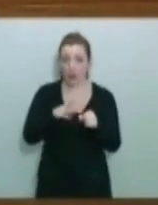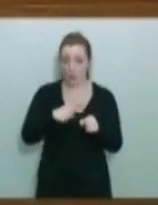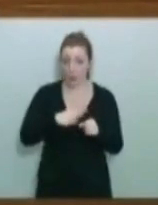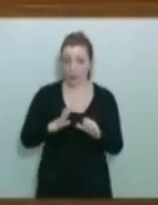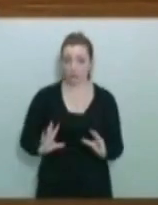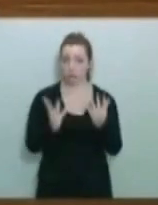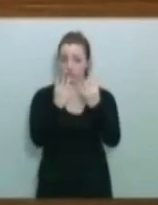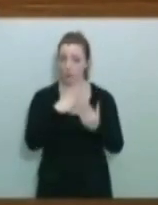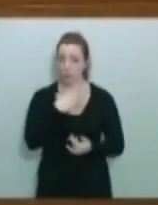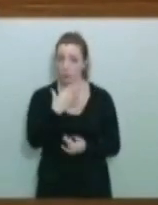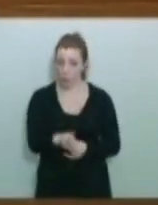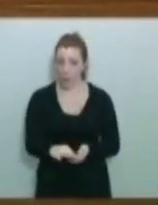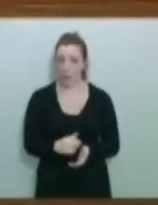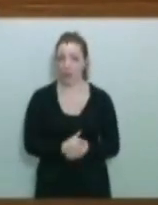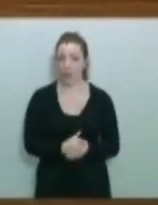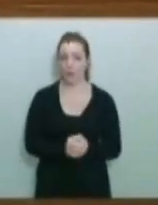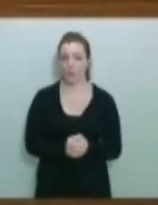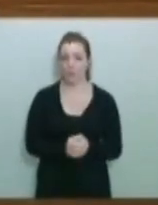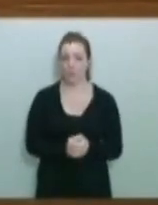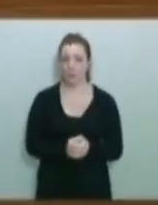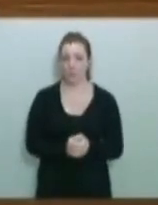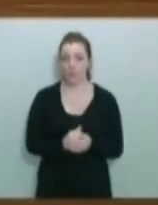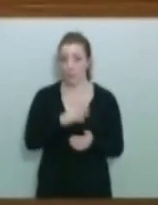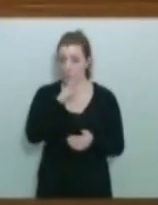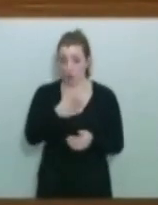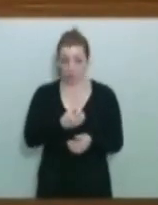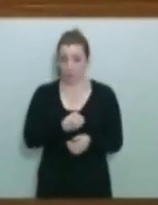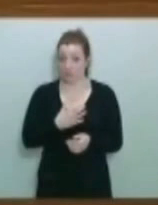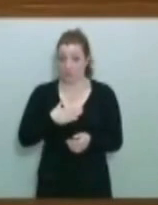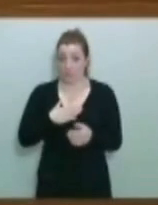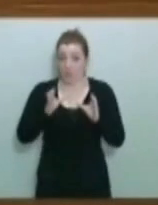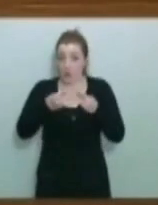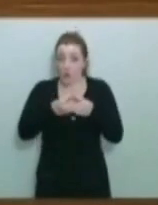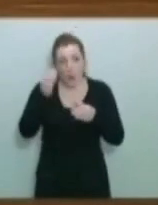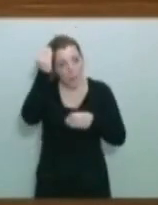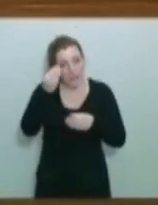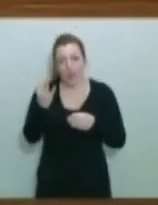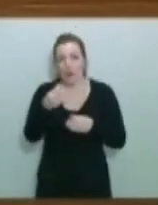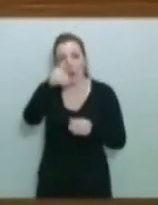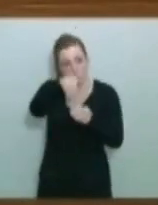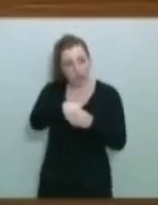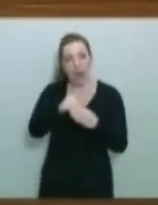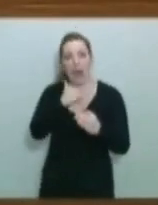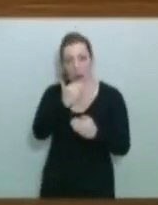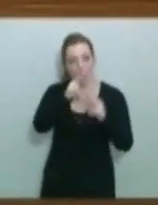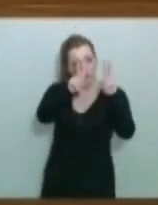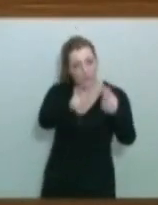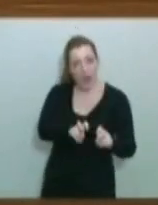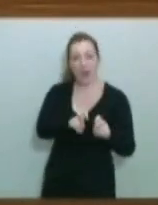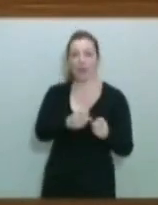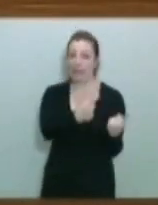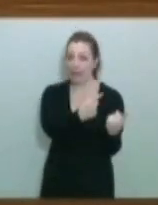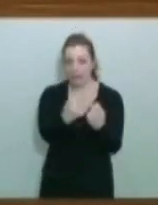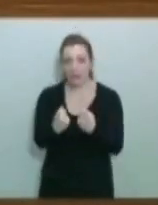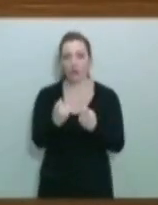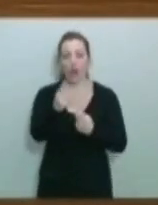votar aquello que considera que resulta útil, que resulta necesario